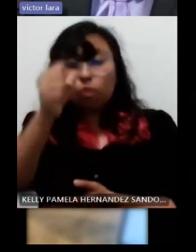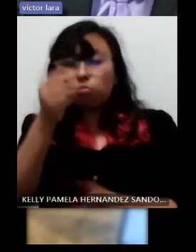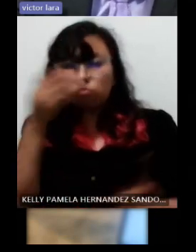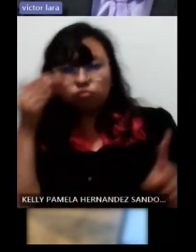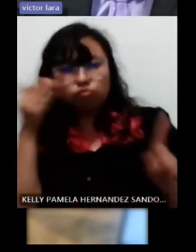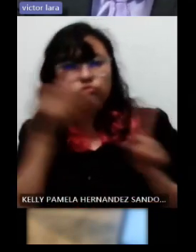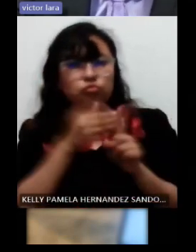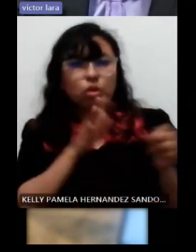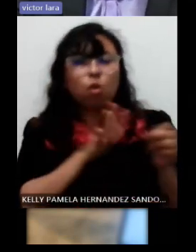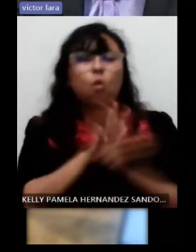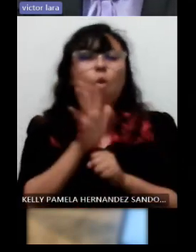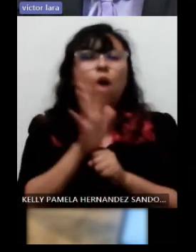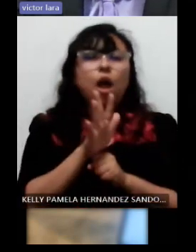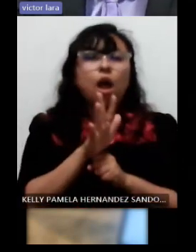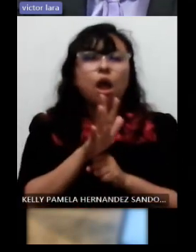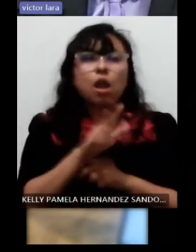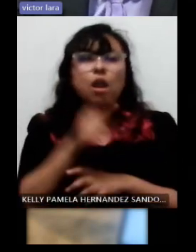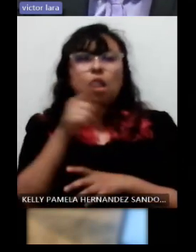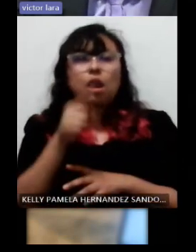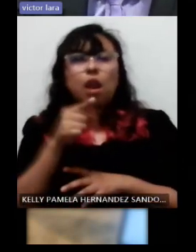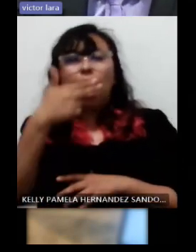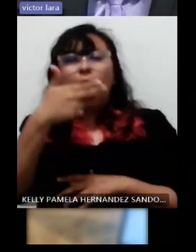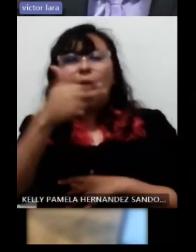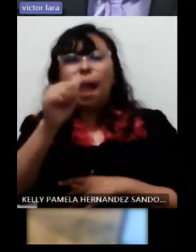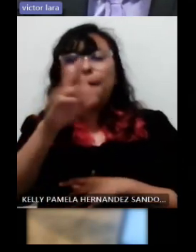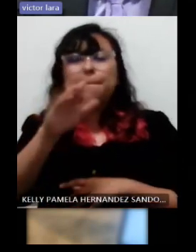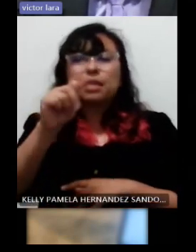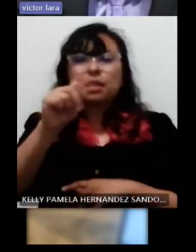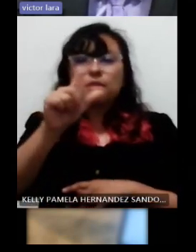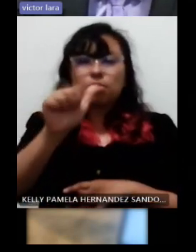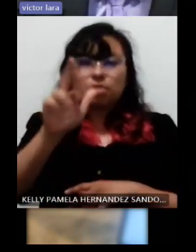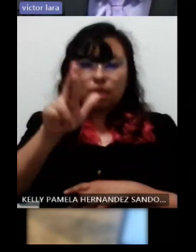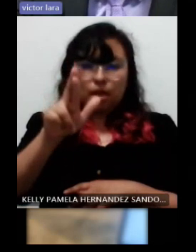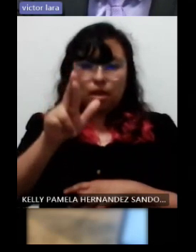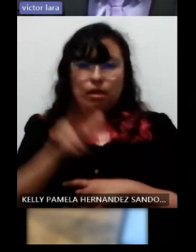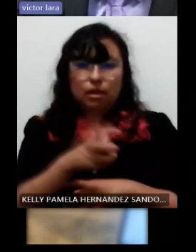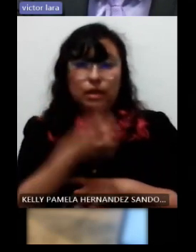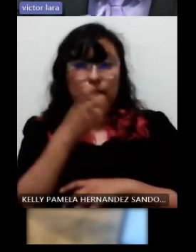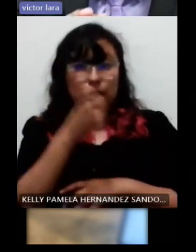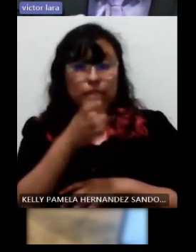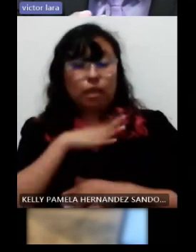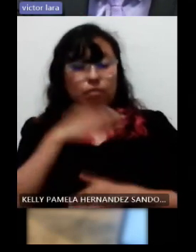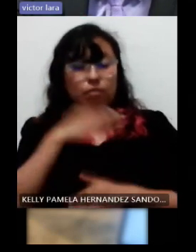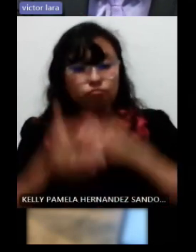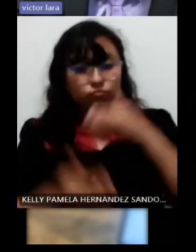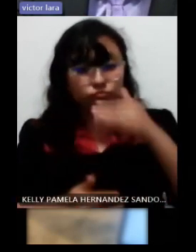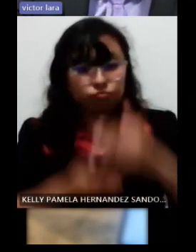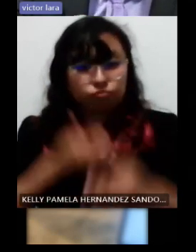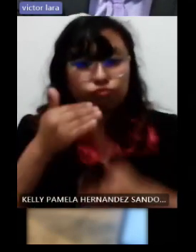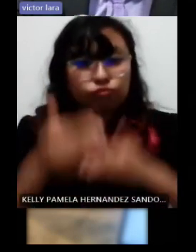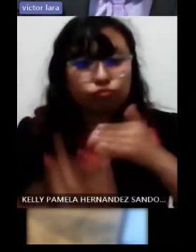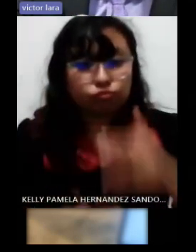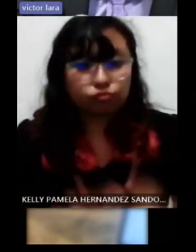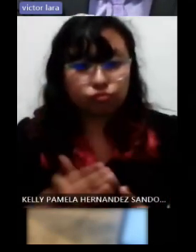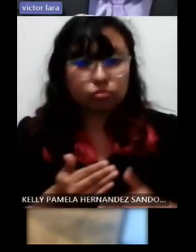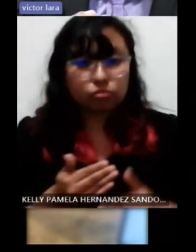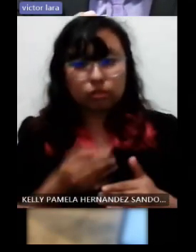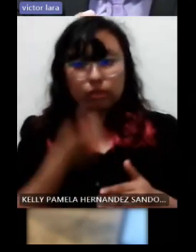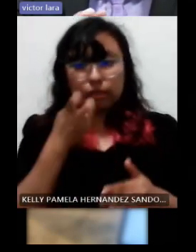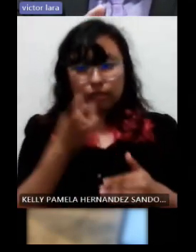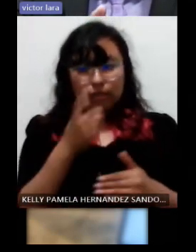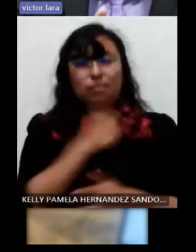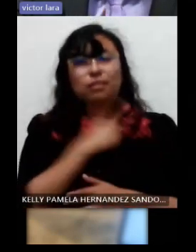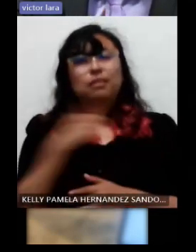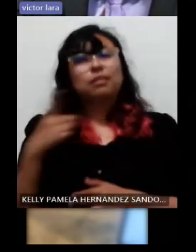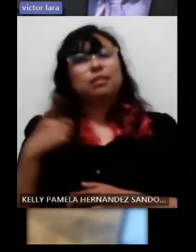habilitar que rehabilitar cuando hablamos de la rehabilitación es un proceso de duración limitada y se deben de tener